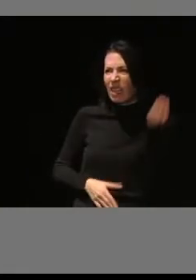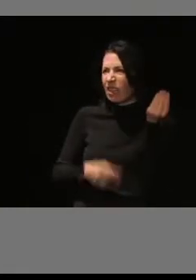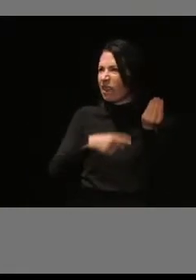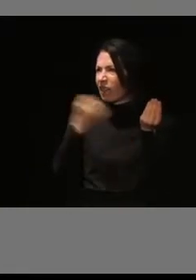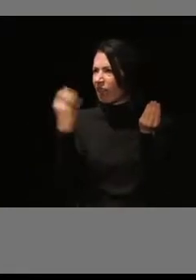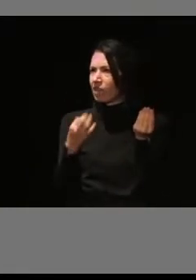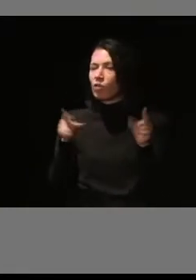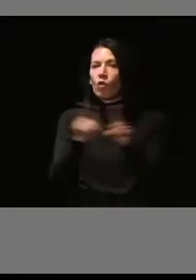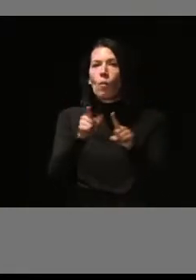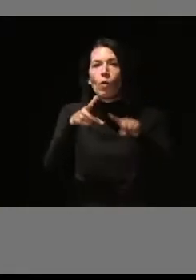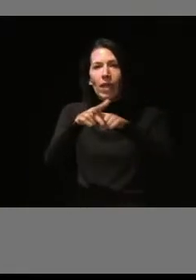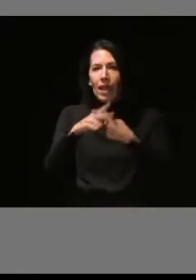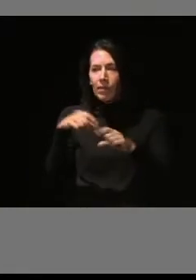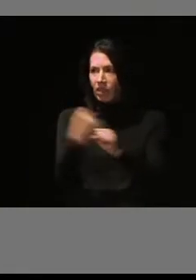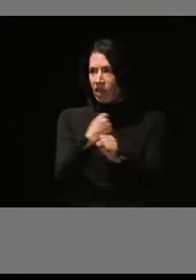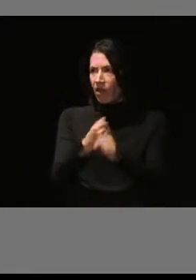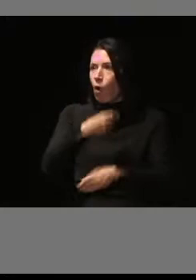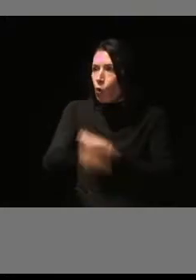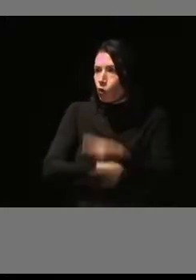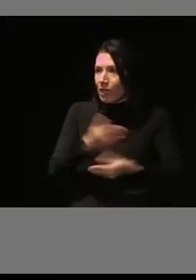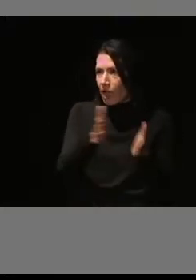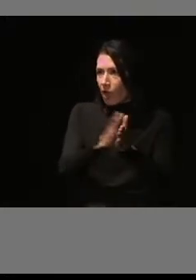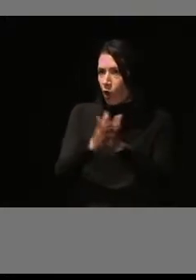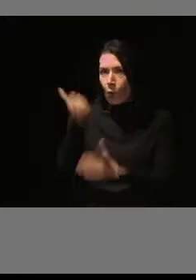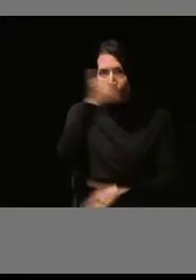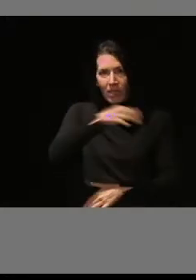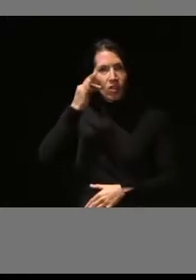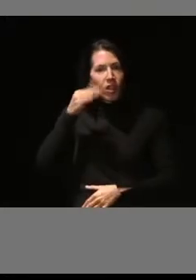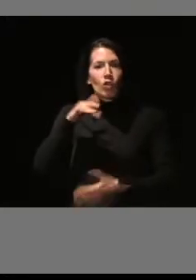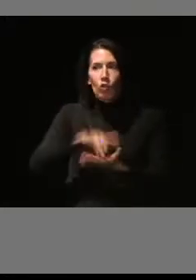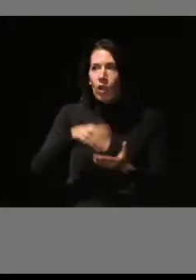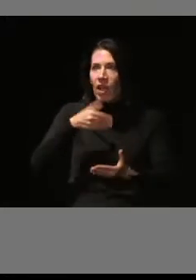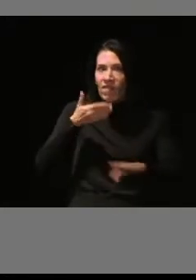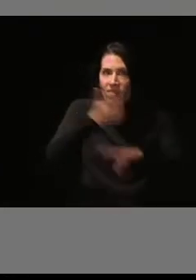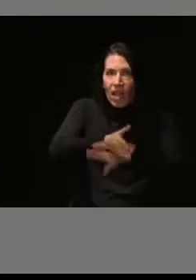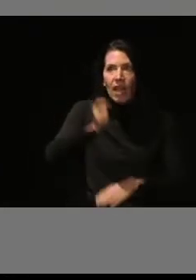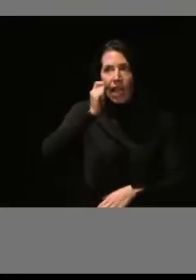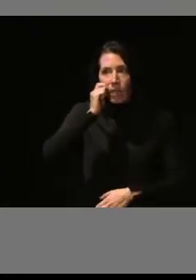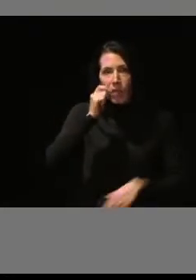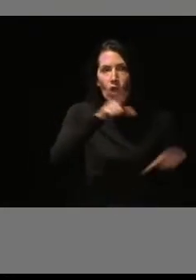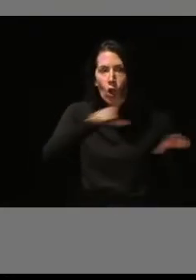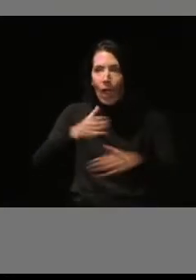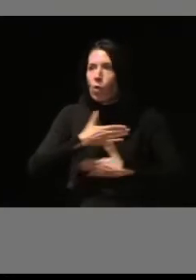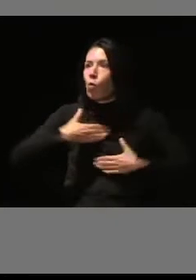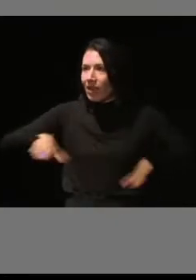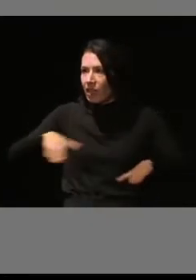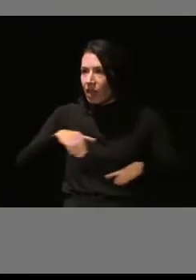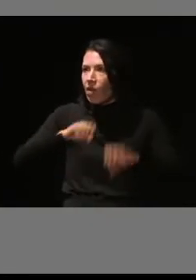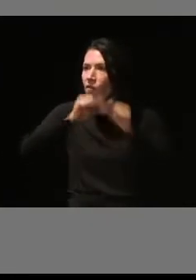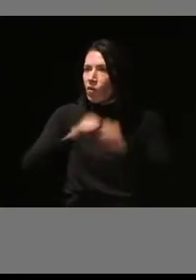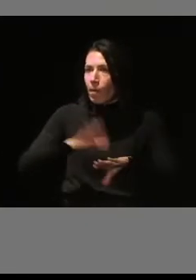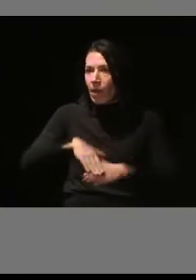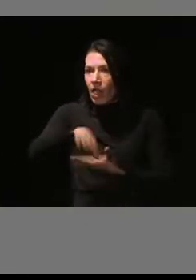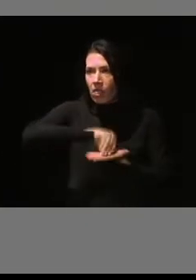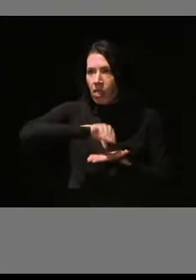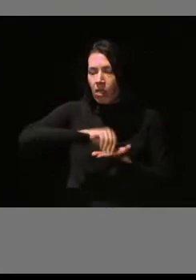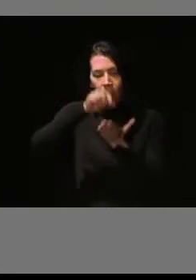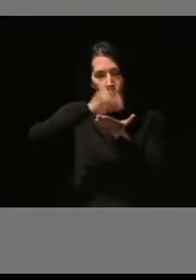herramienta de trabajo que utilizan nuestros compañeros y compañeras cuando realizan una inspección a cualquier local de Madrid.